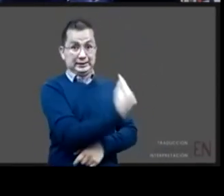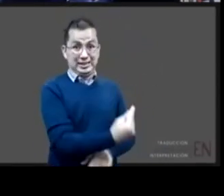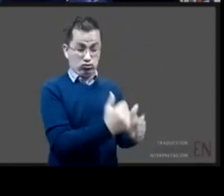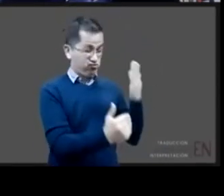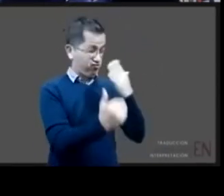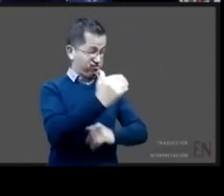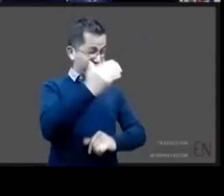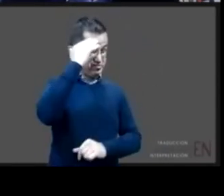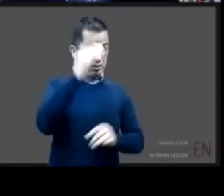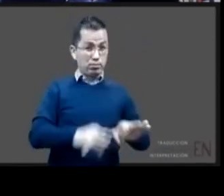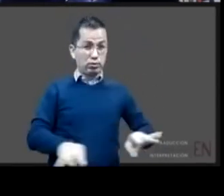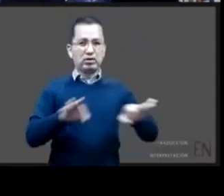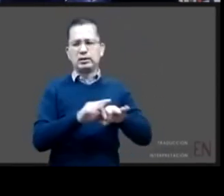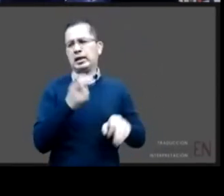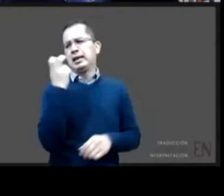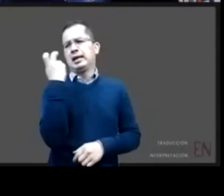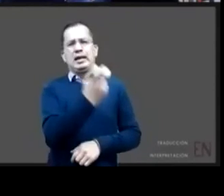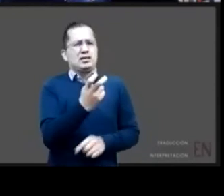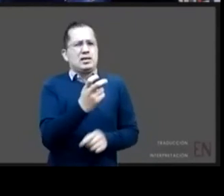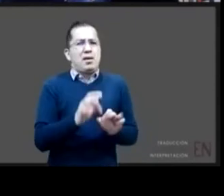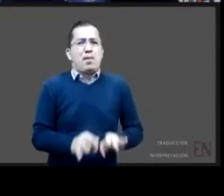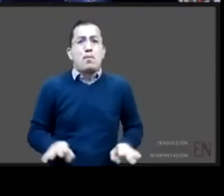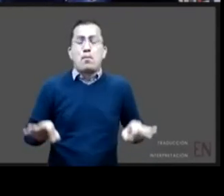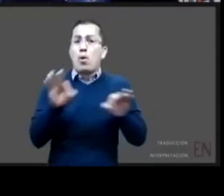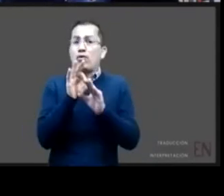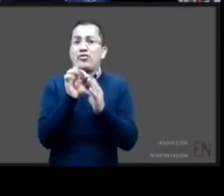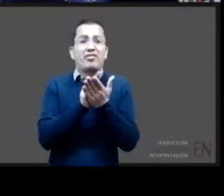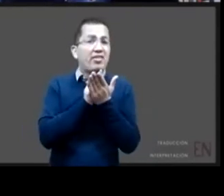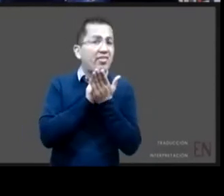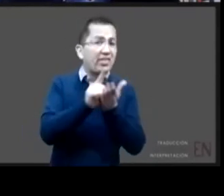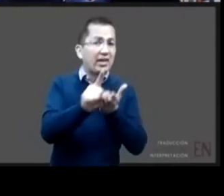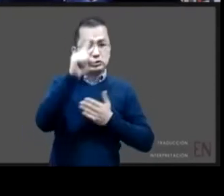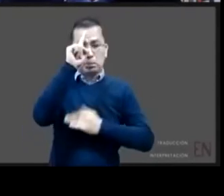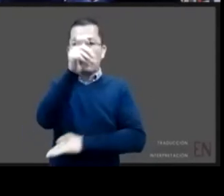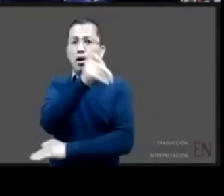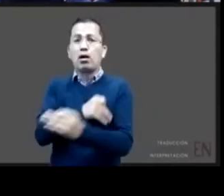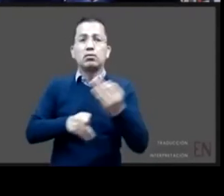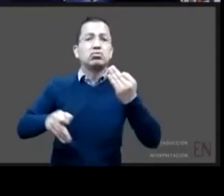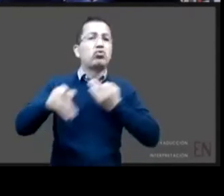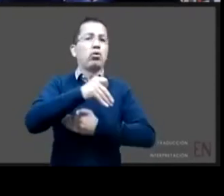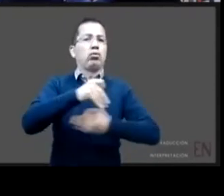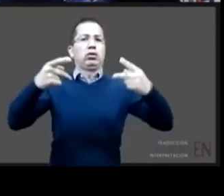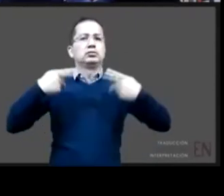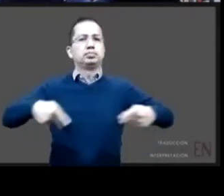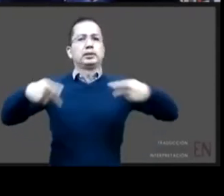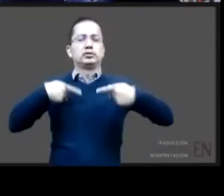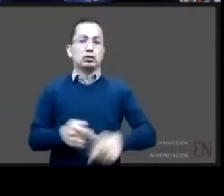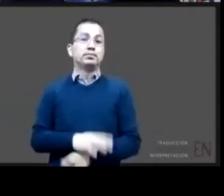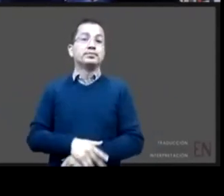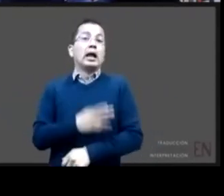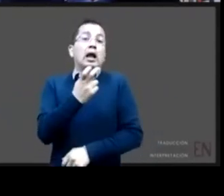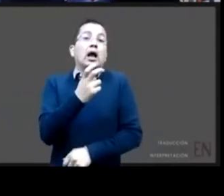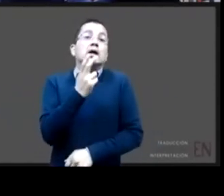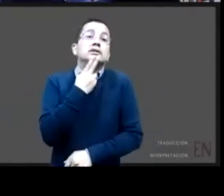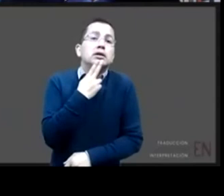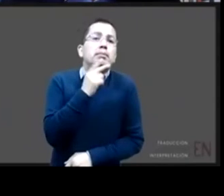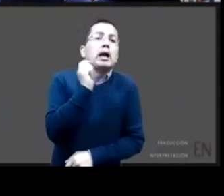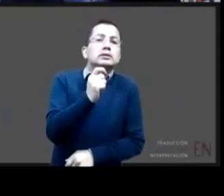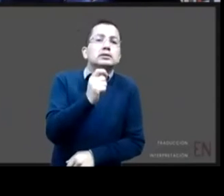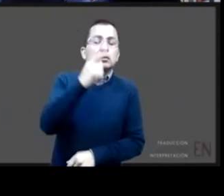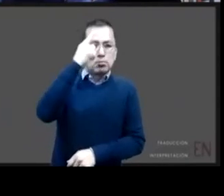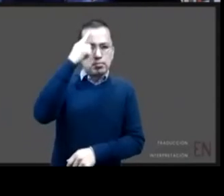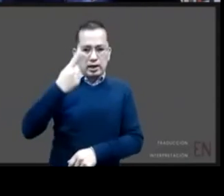ya nos permite basarnos ahora sí todos los actores que rodeamos el contexto del niño para poder garantizar